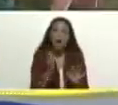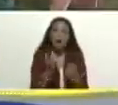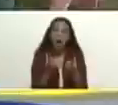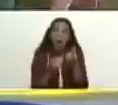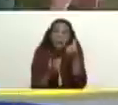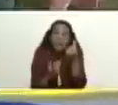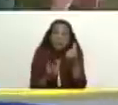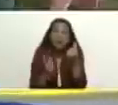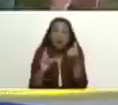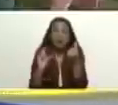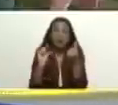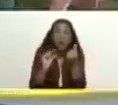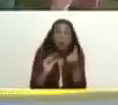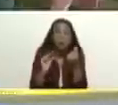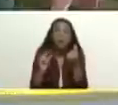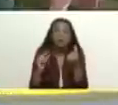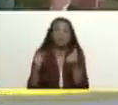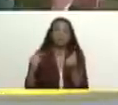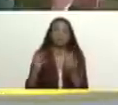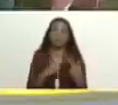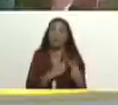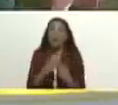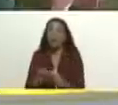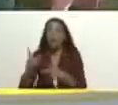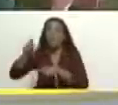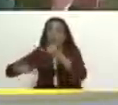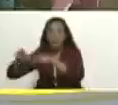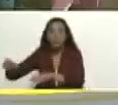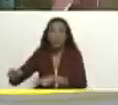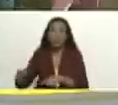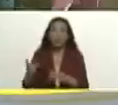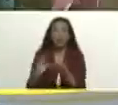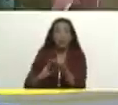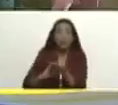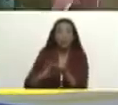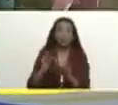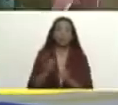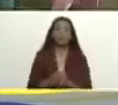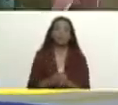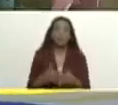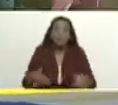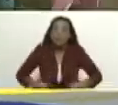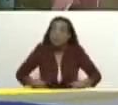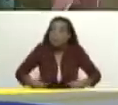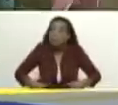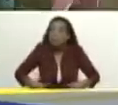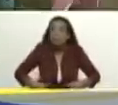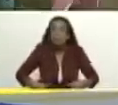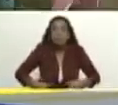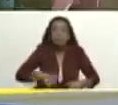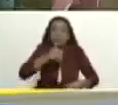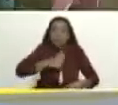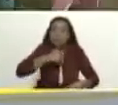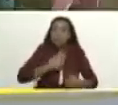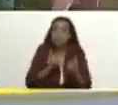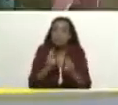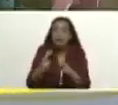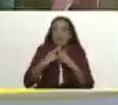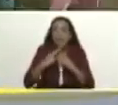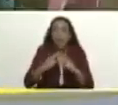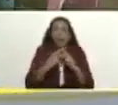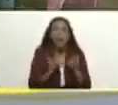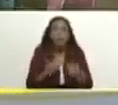más con poco o con lo que tenemos pariendo recursos pariendo respuestas